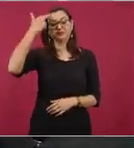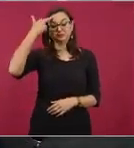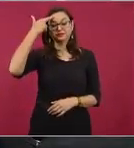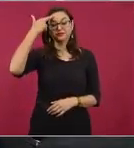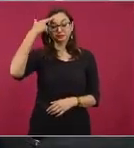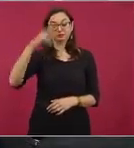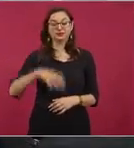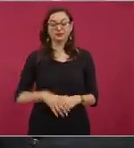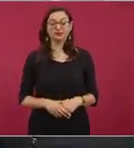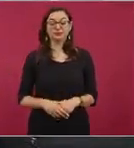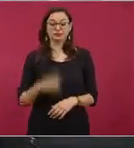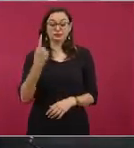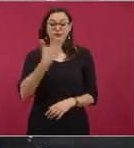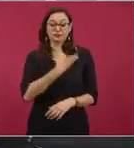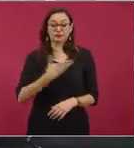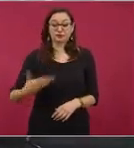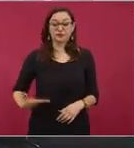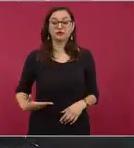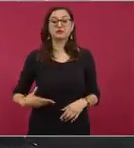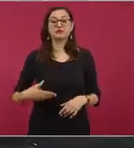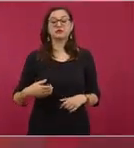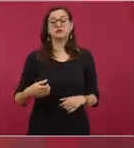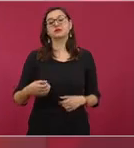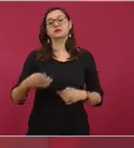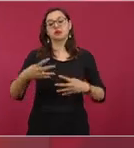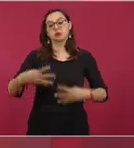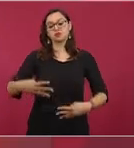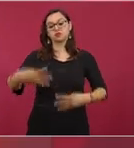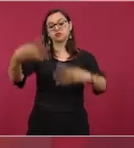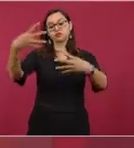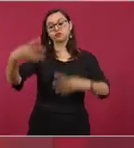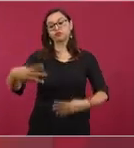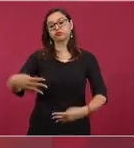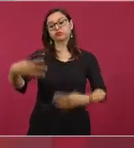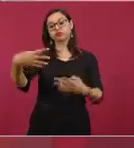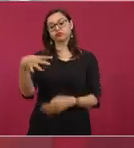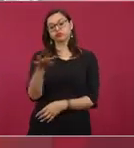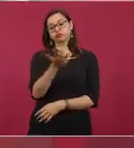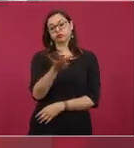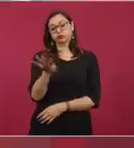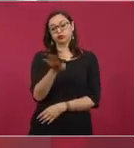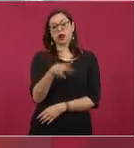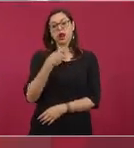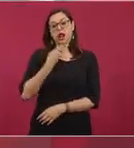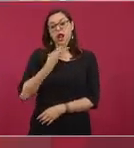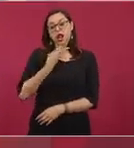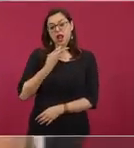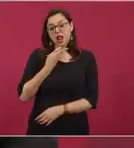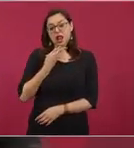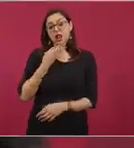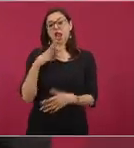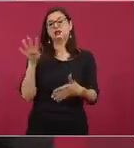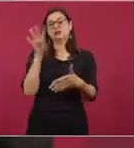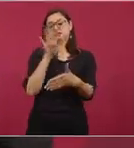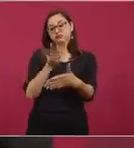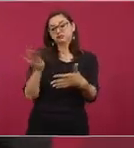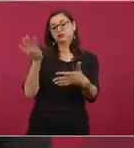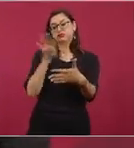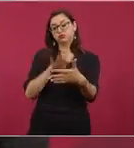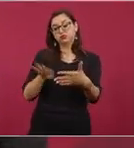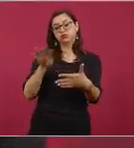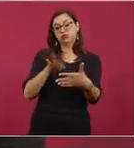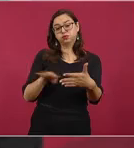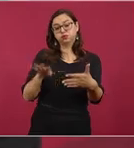un teleprompter. Entonces, para la gente que